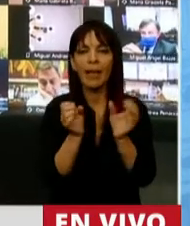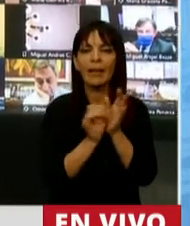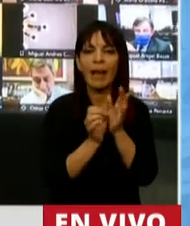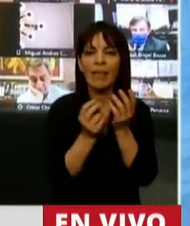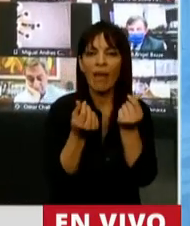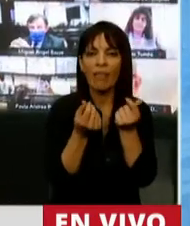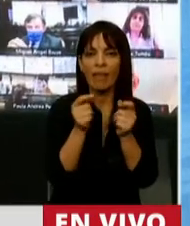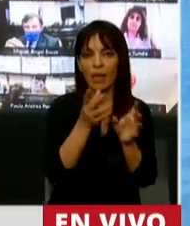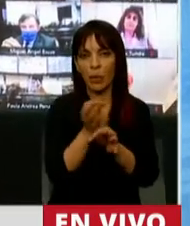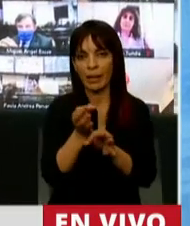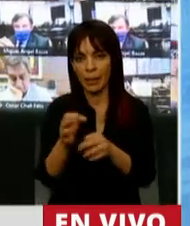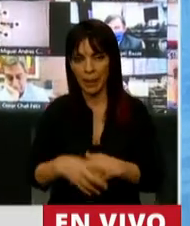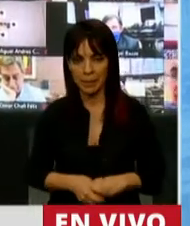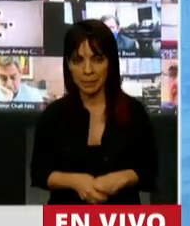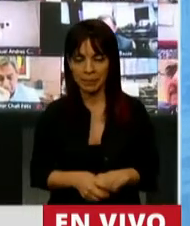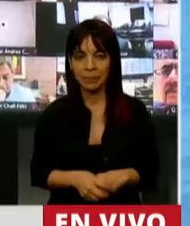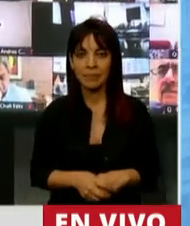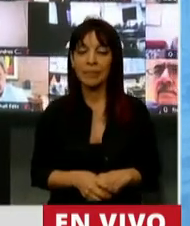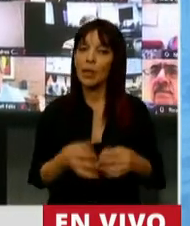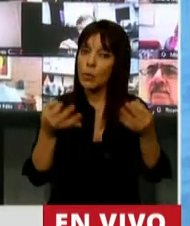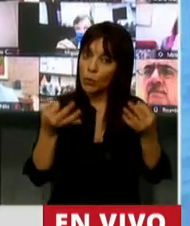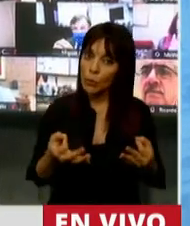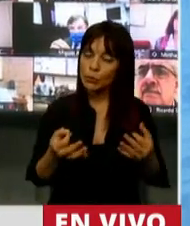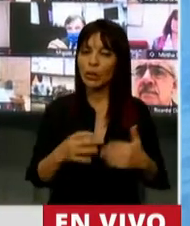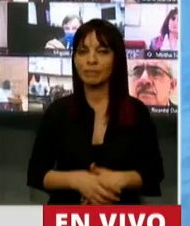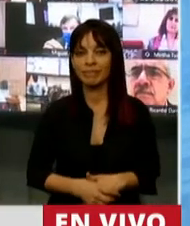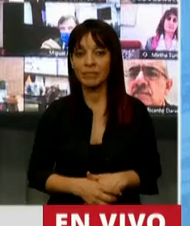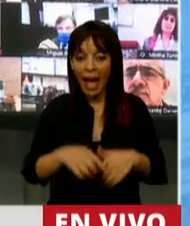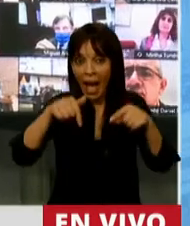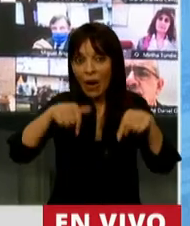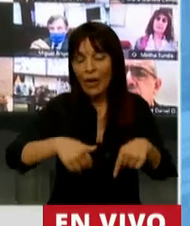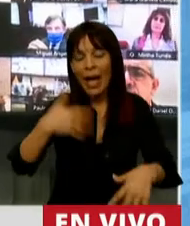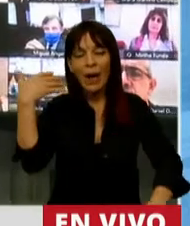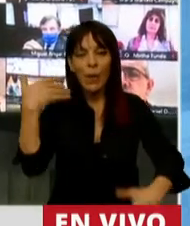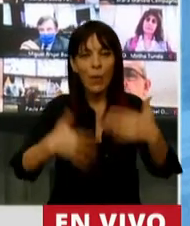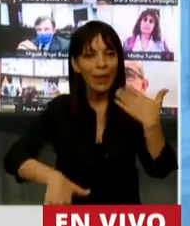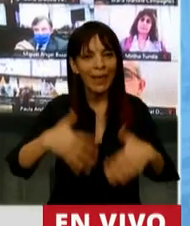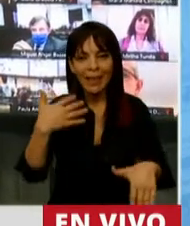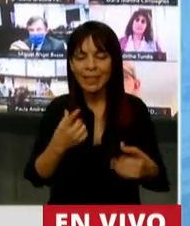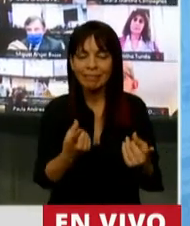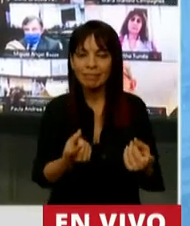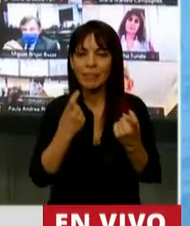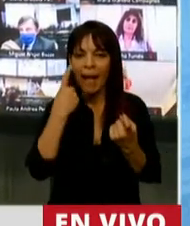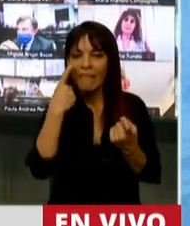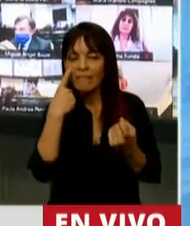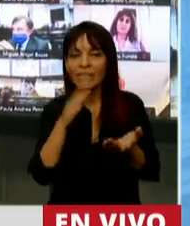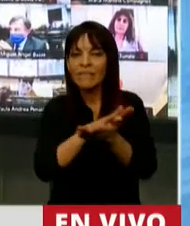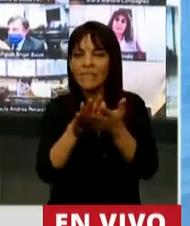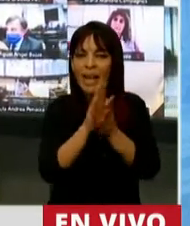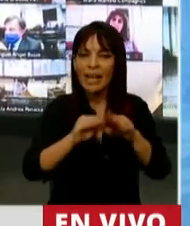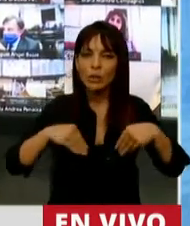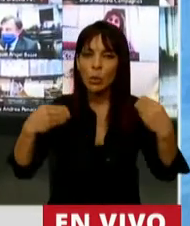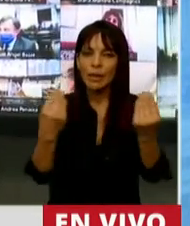educativa. Justamente cuando urge empezar a evaluar resultados para